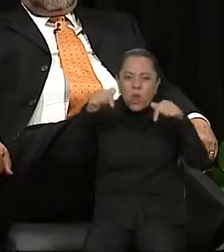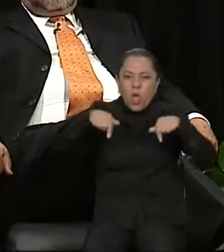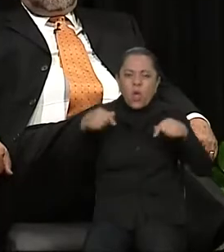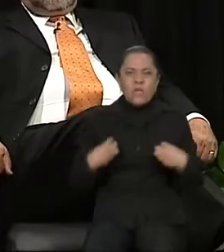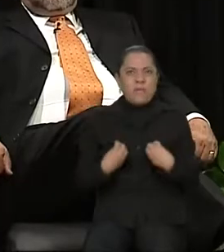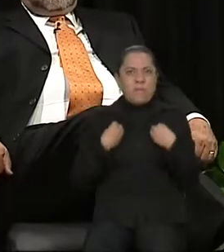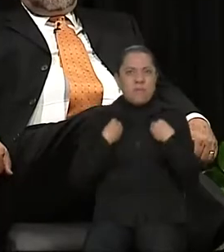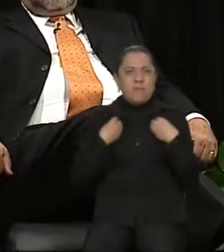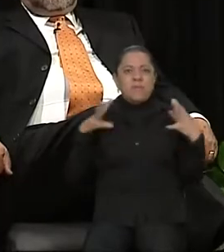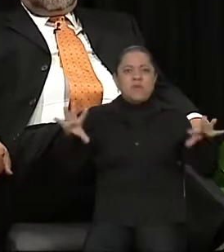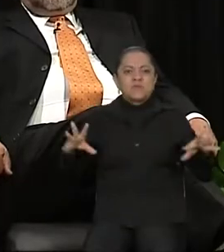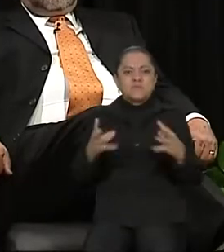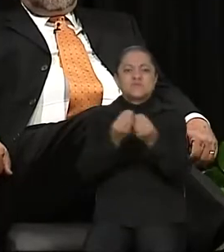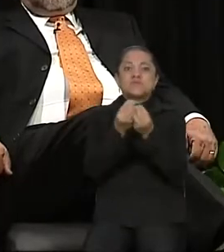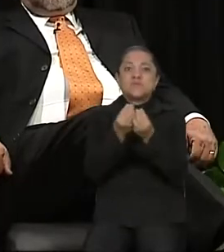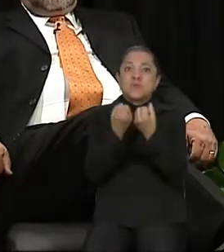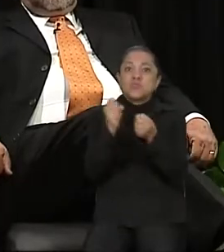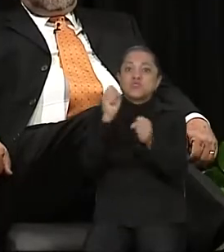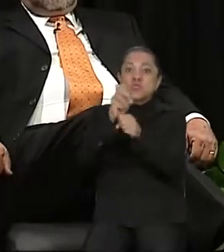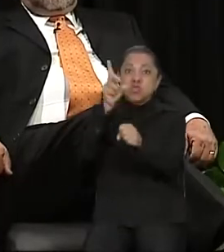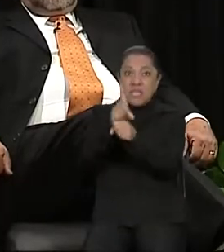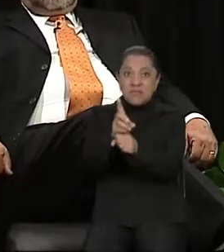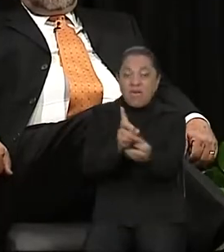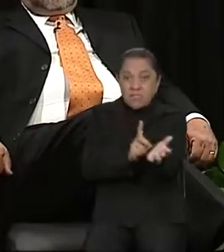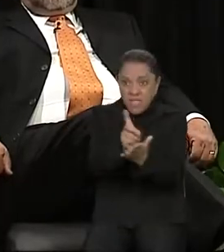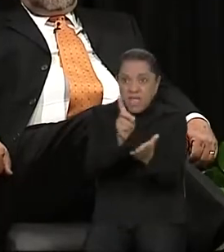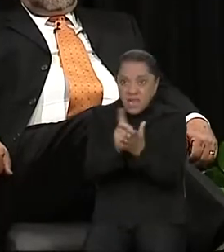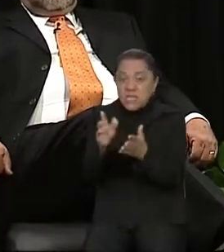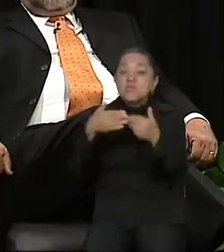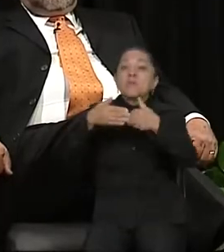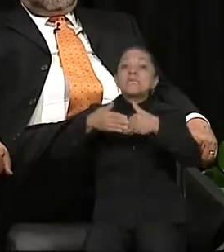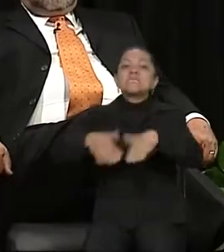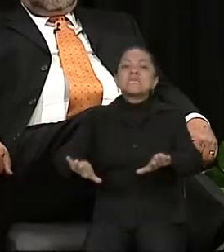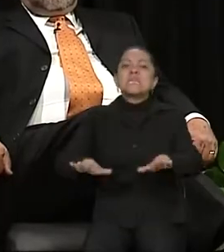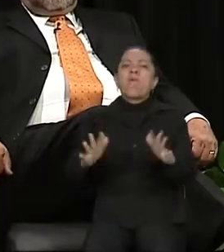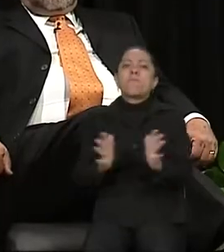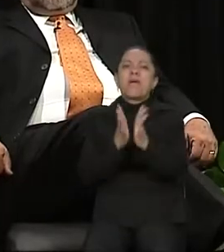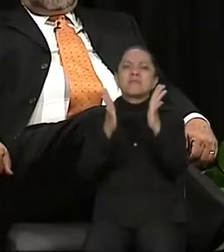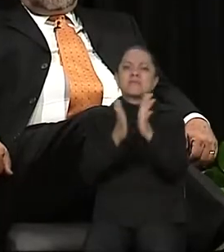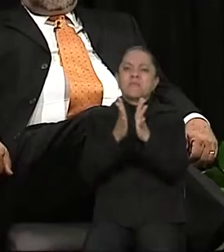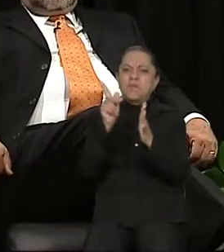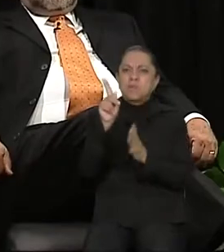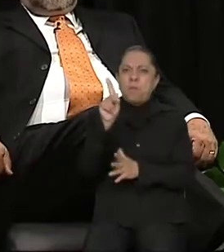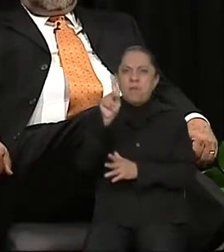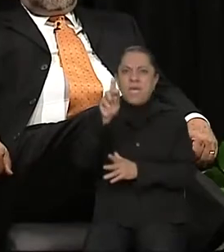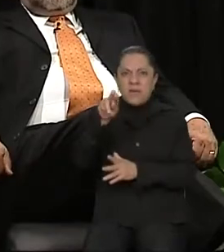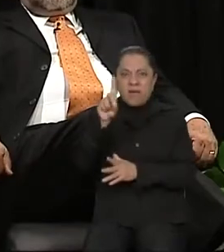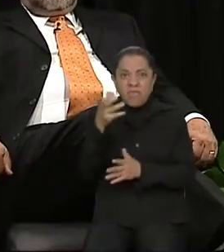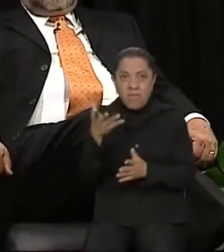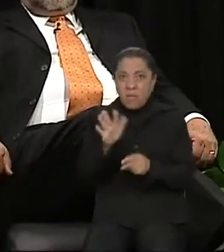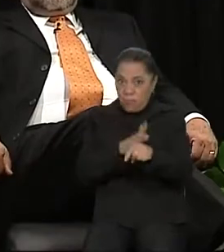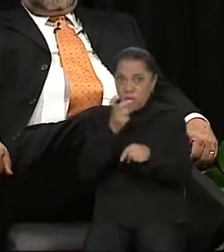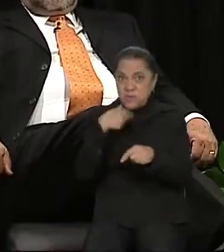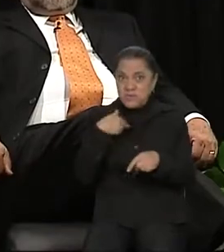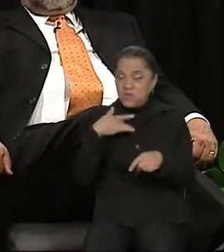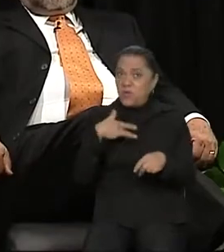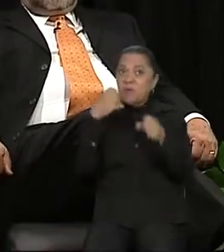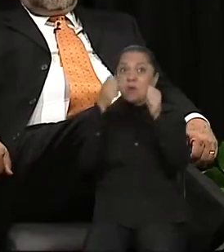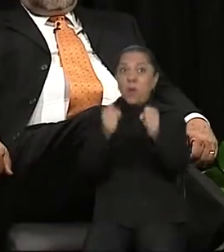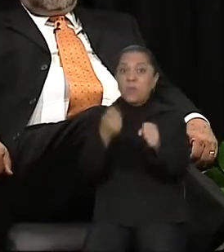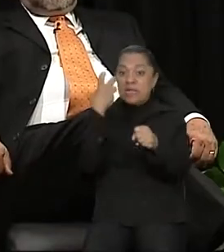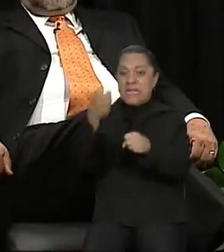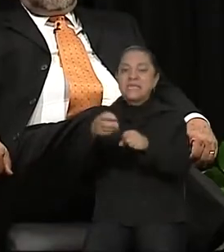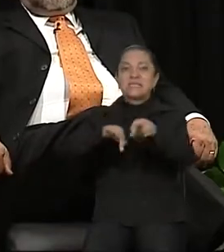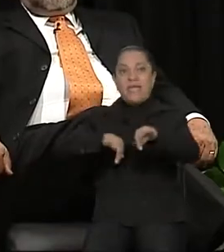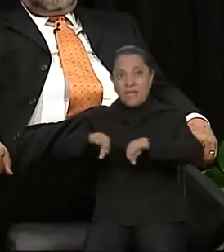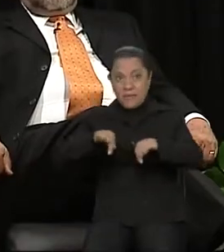sociedad de derechos sin la participación del PRD. Por esa razón hoy estamos convencidos de que este tipo de ejercicios deben